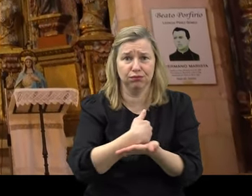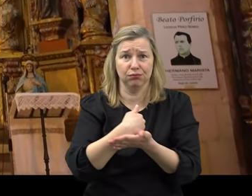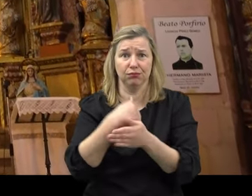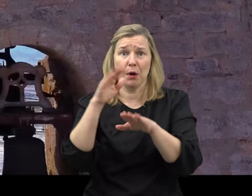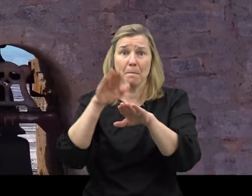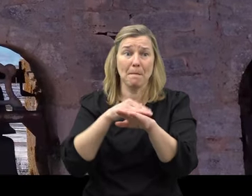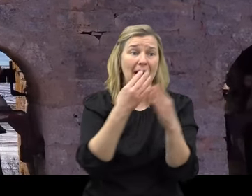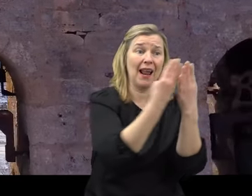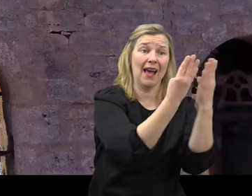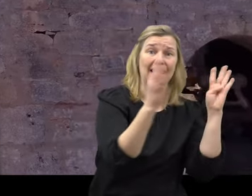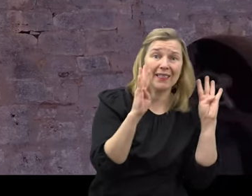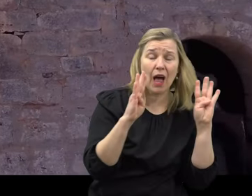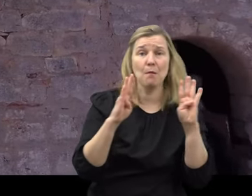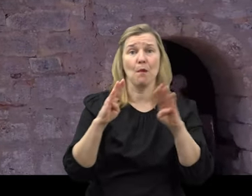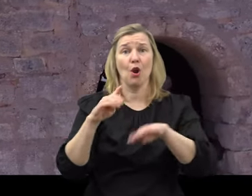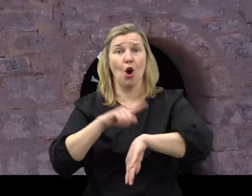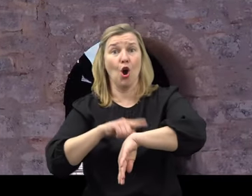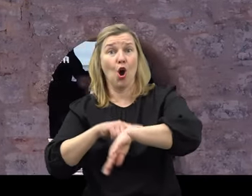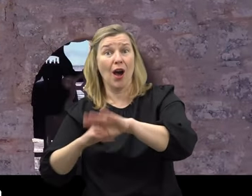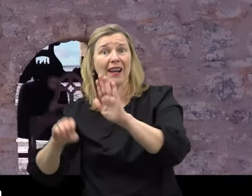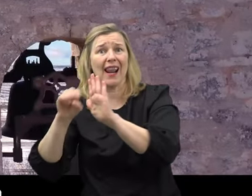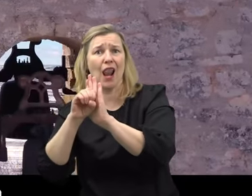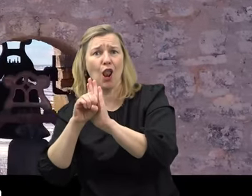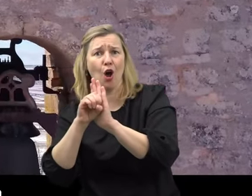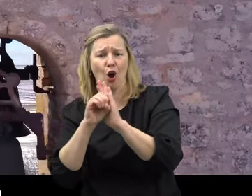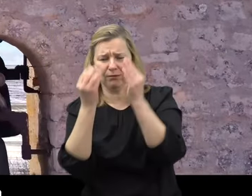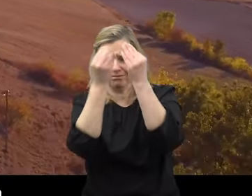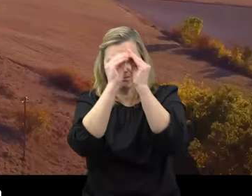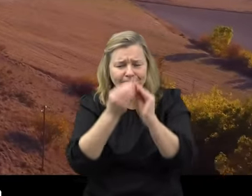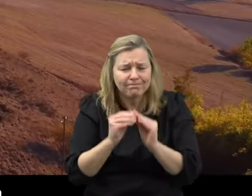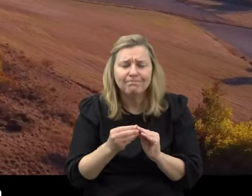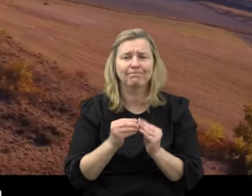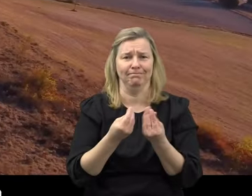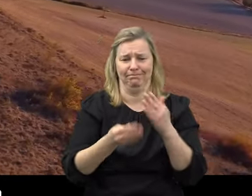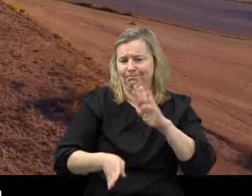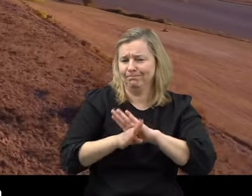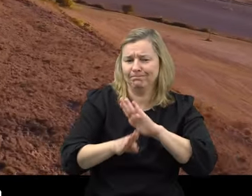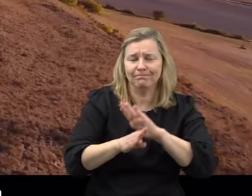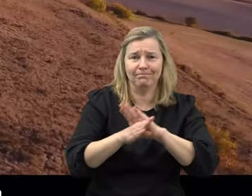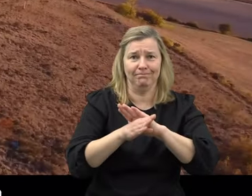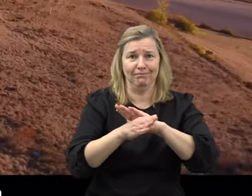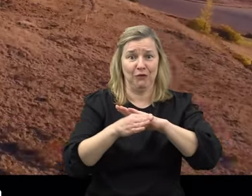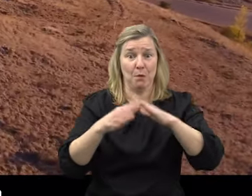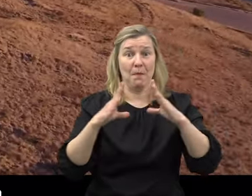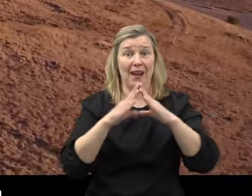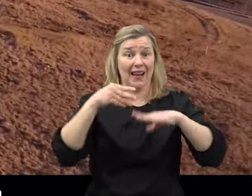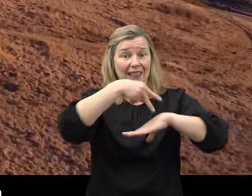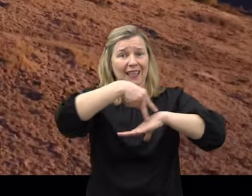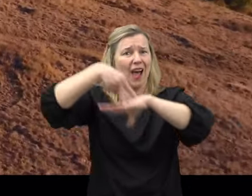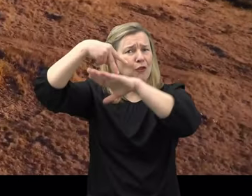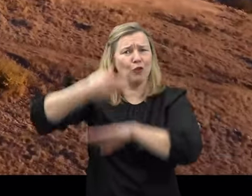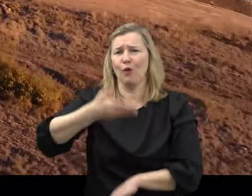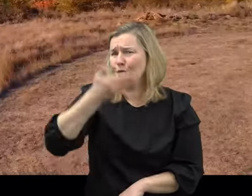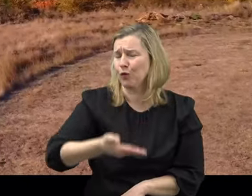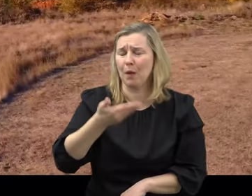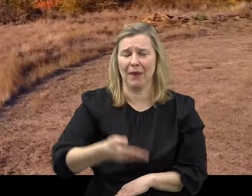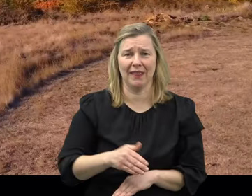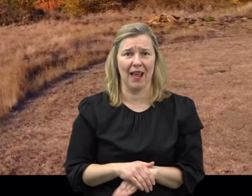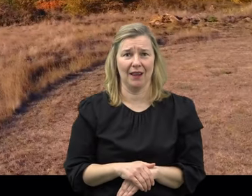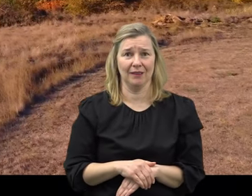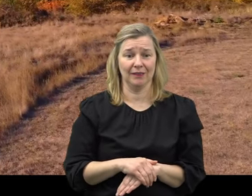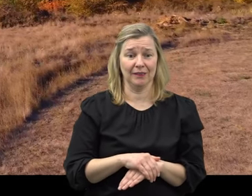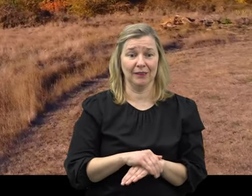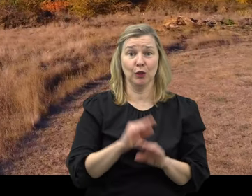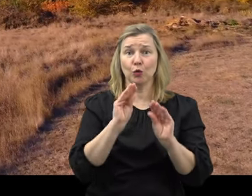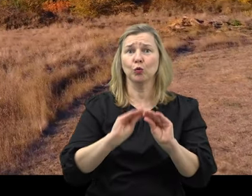retablo como el reloj sigan brillando con luz propia como elementos fundamentales de la Iglesia de la Asunción. Tu parroquia,